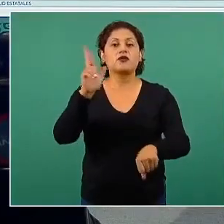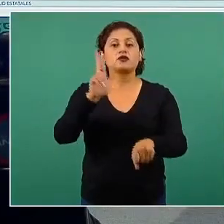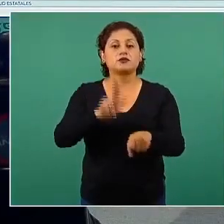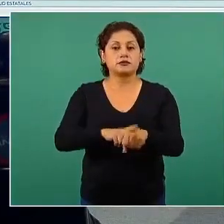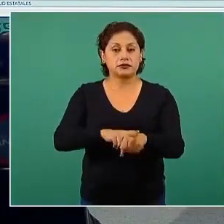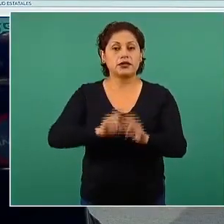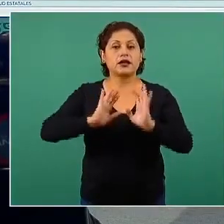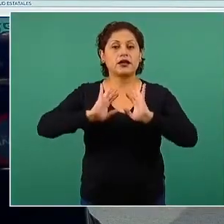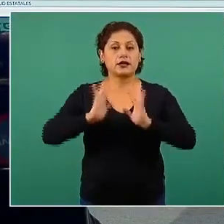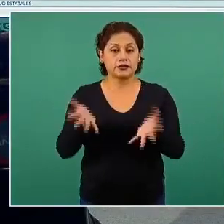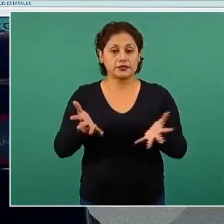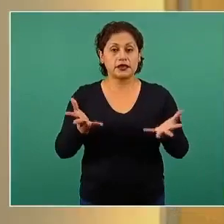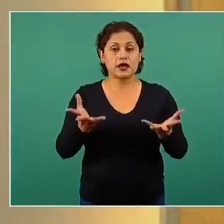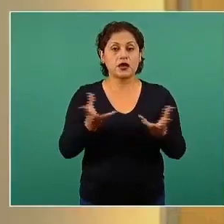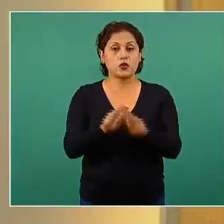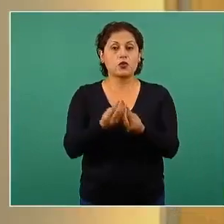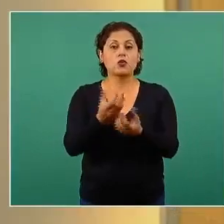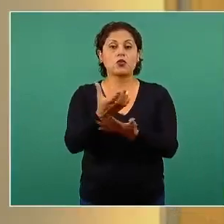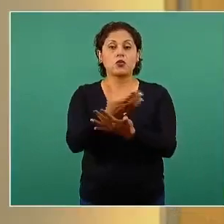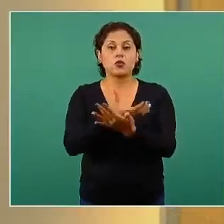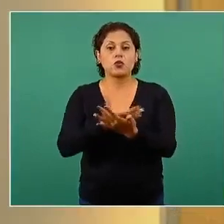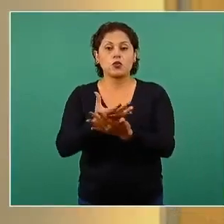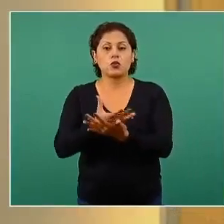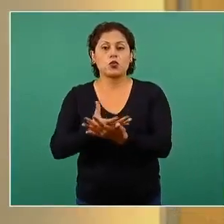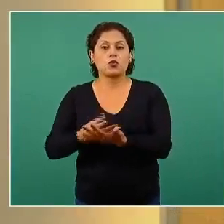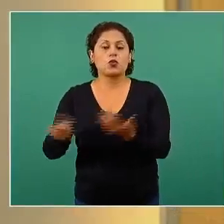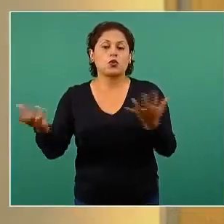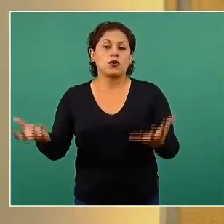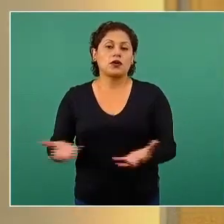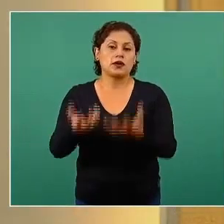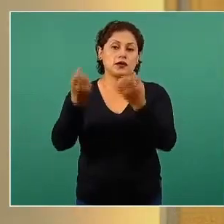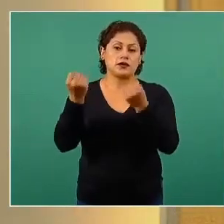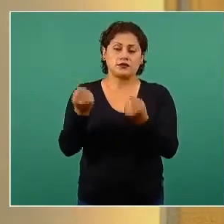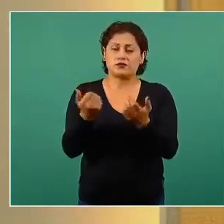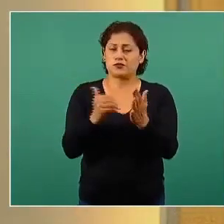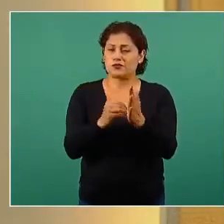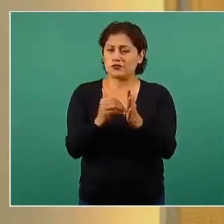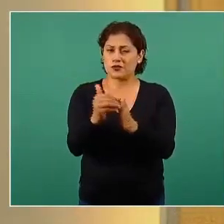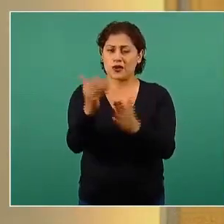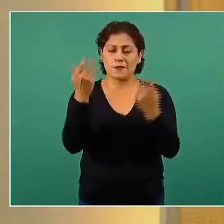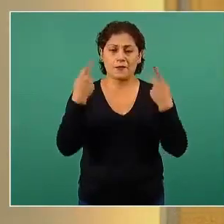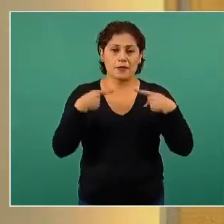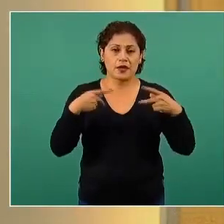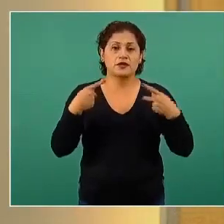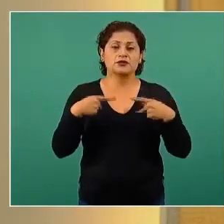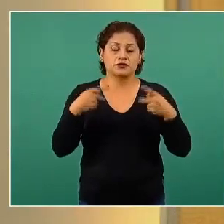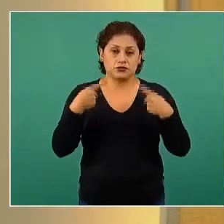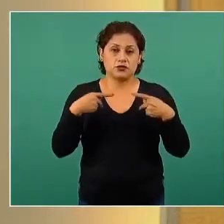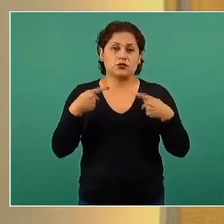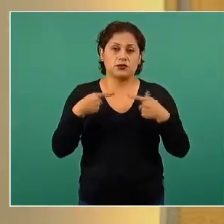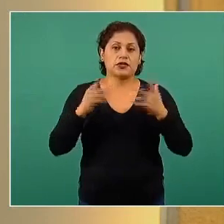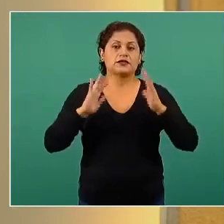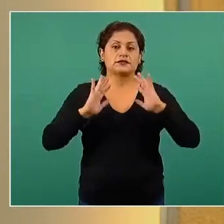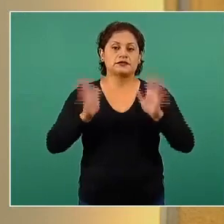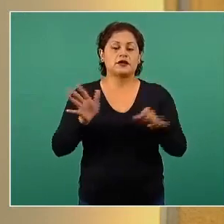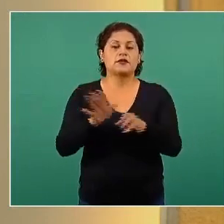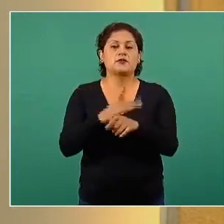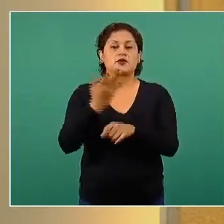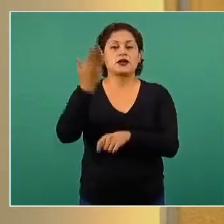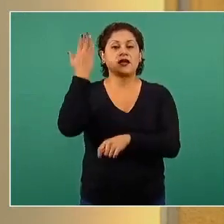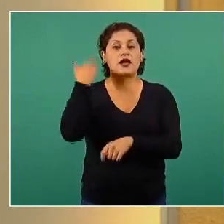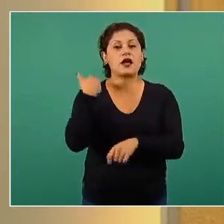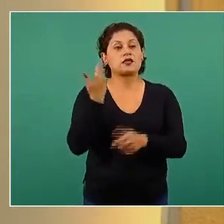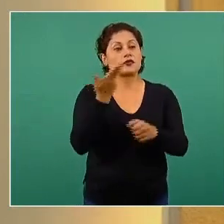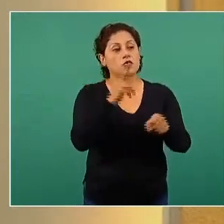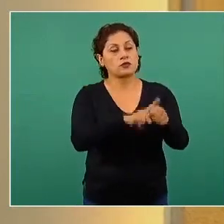han recuperado cientos de miles de vidas gracias a esta expansión, esta reconversión hospitalaria